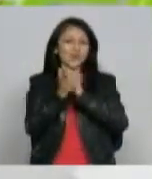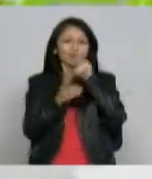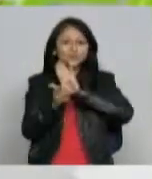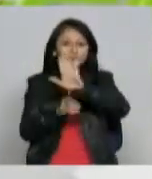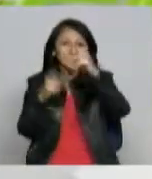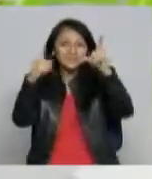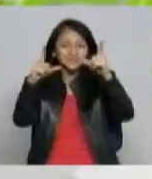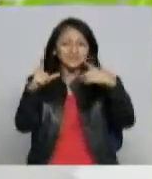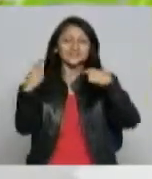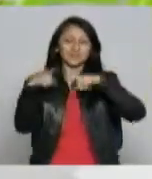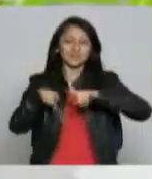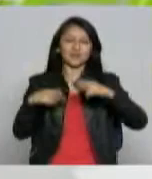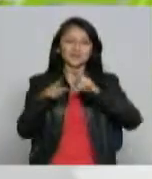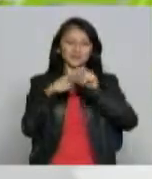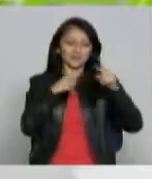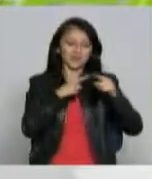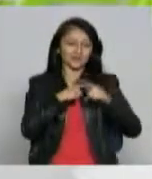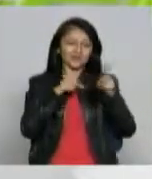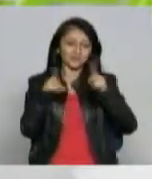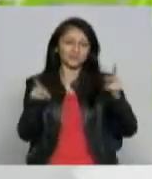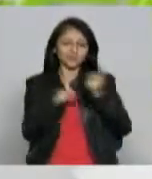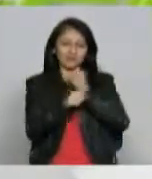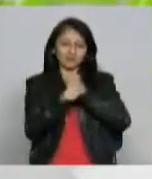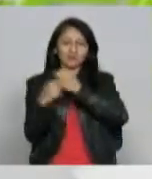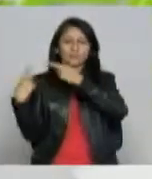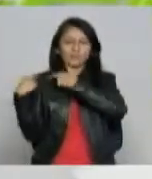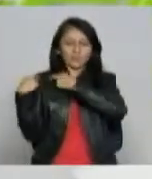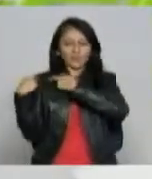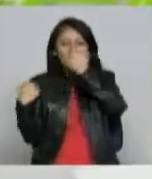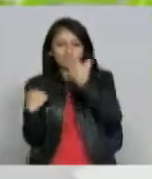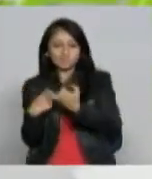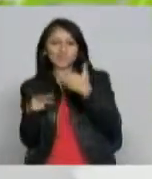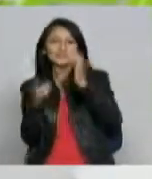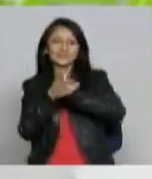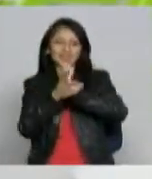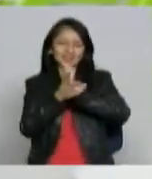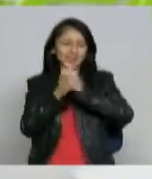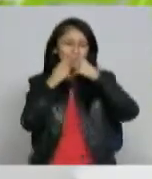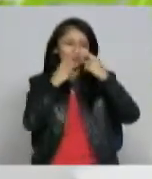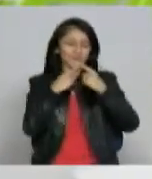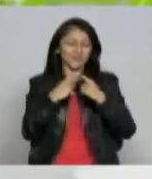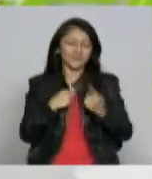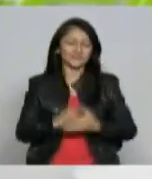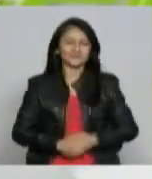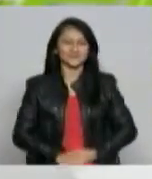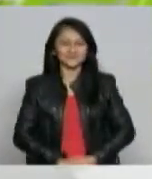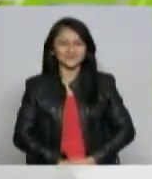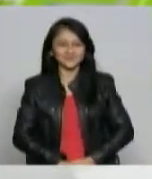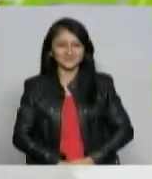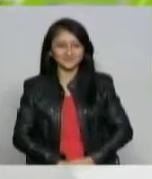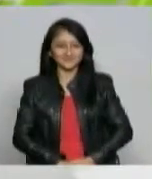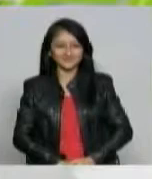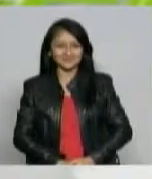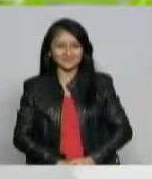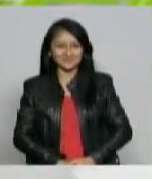ustedes los televidentes y los diferentes profesionales que tienen bajo su cargo la programación de Telecafé